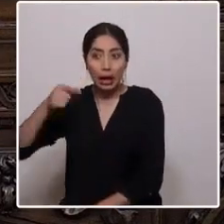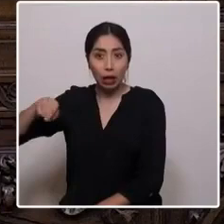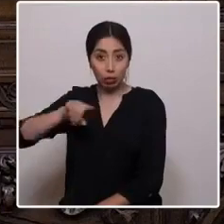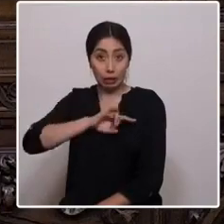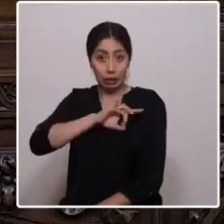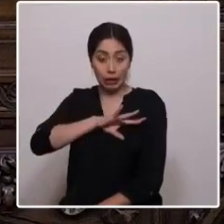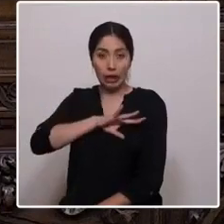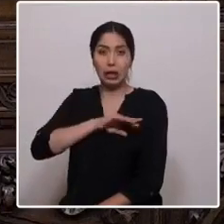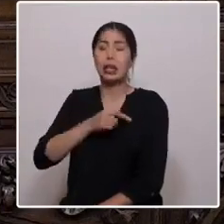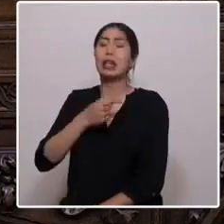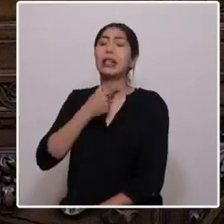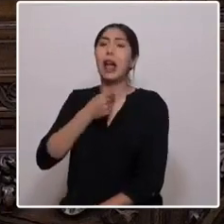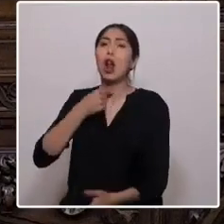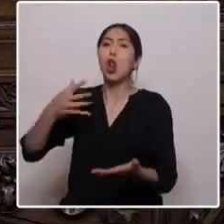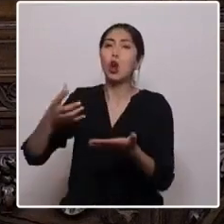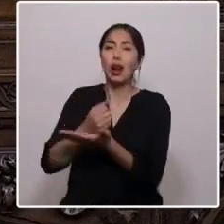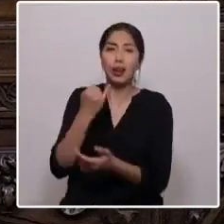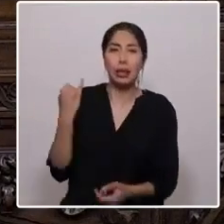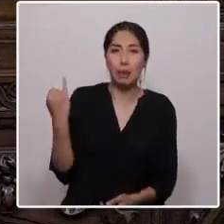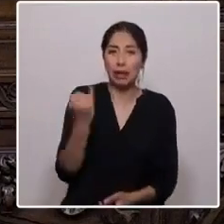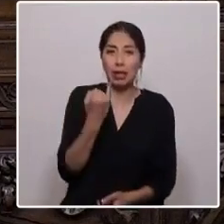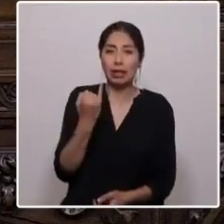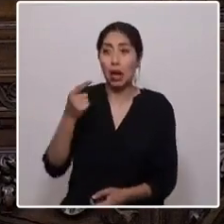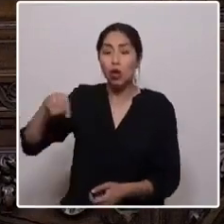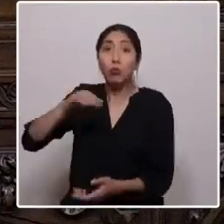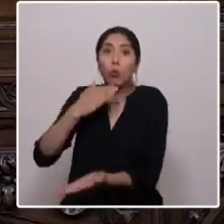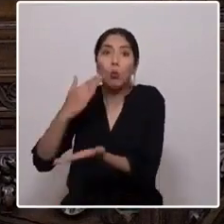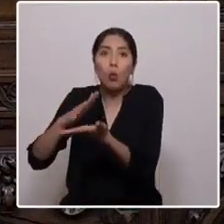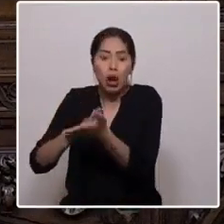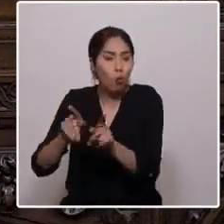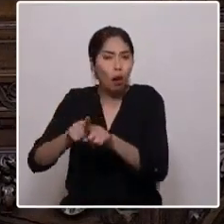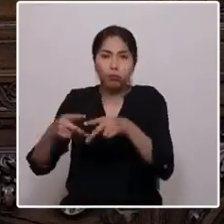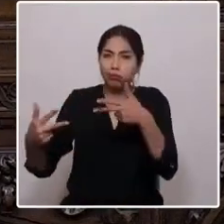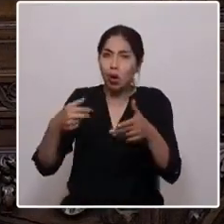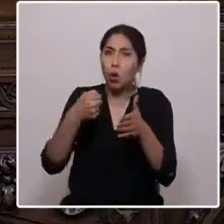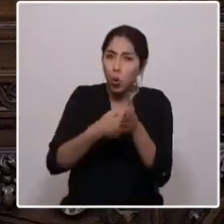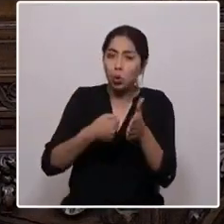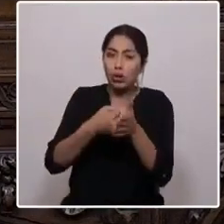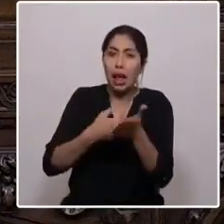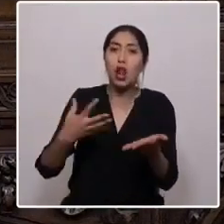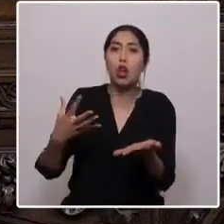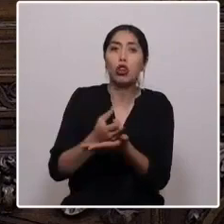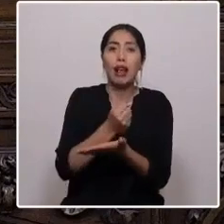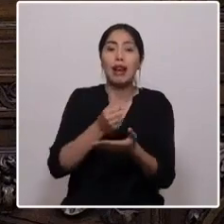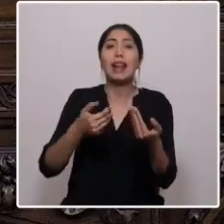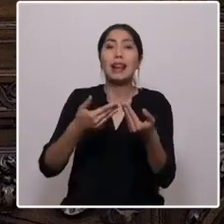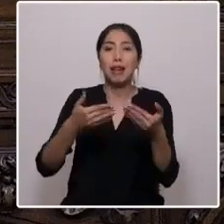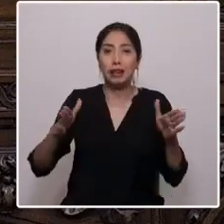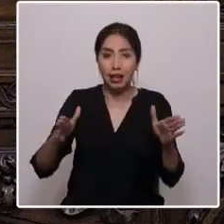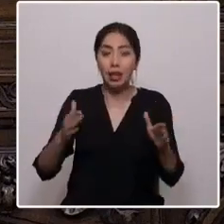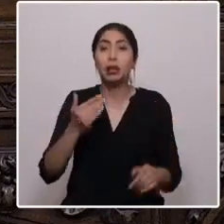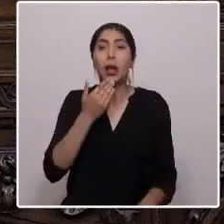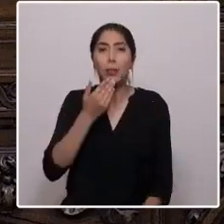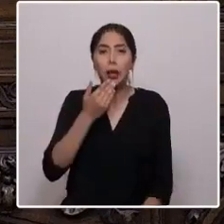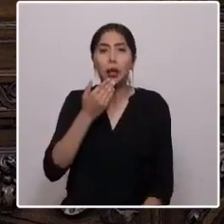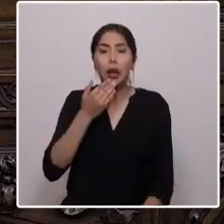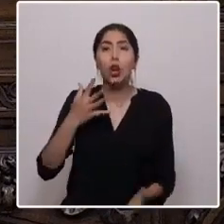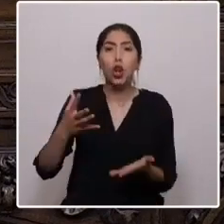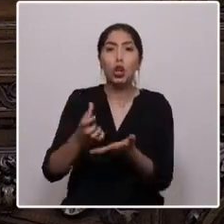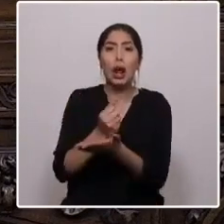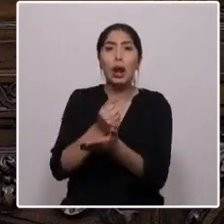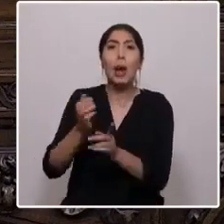conseguir la independencia, por lograr la libertad, por conseguir una patria libre, una república